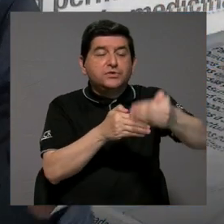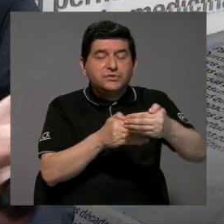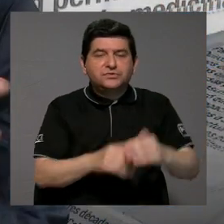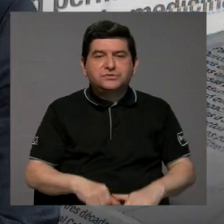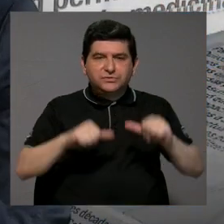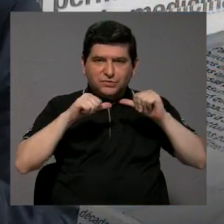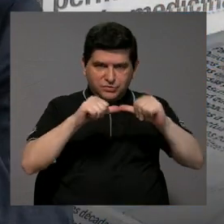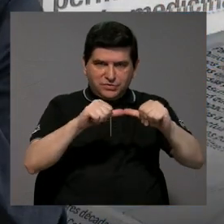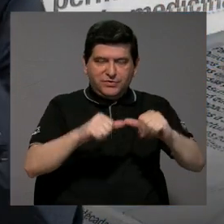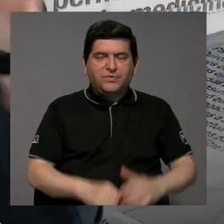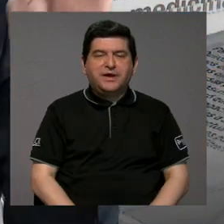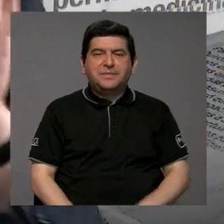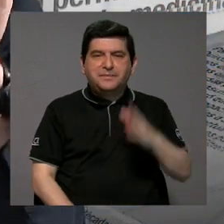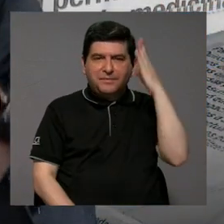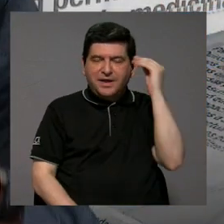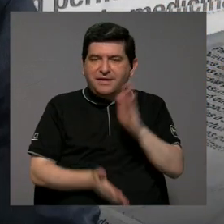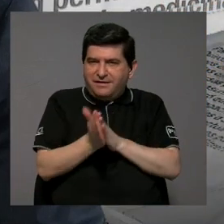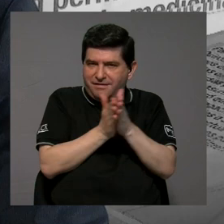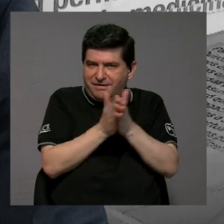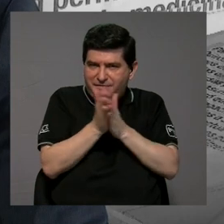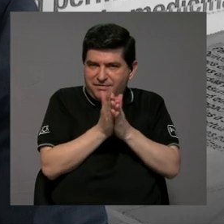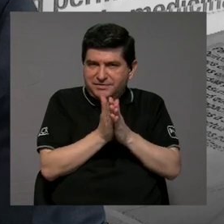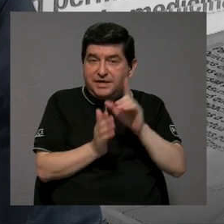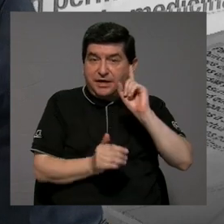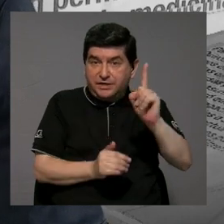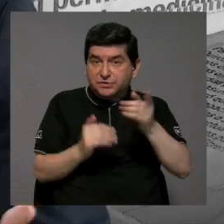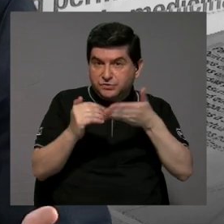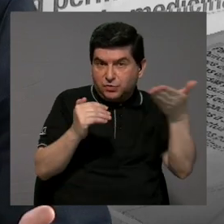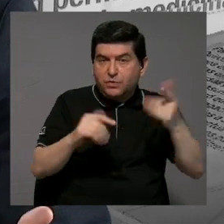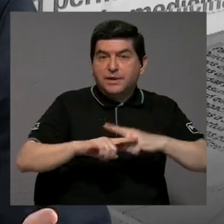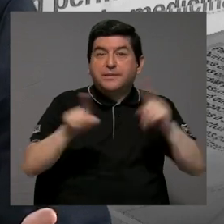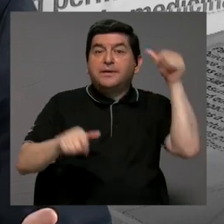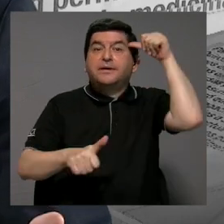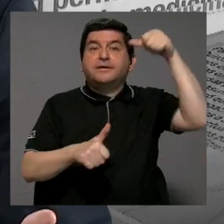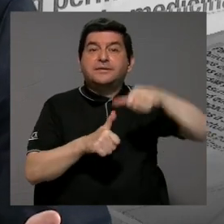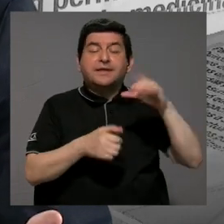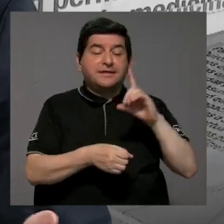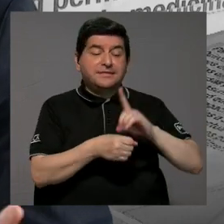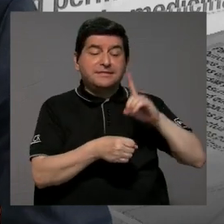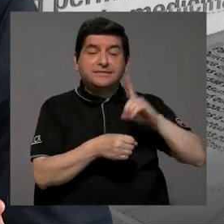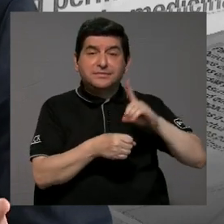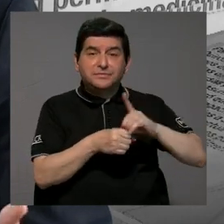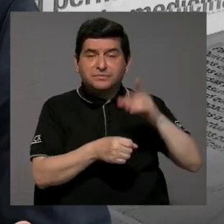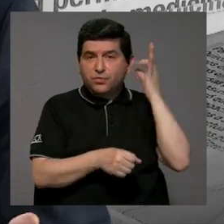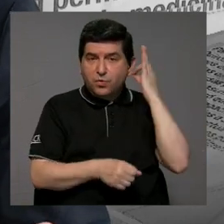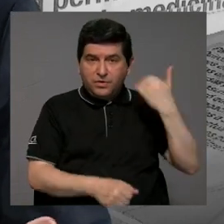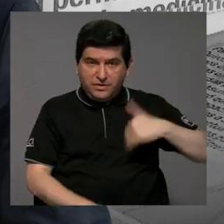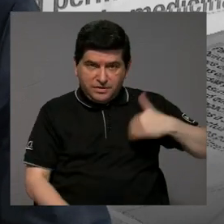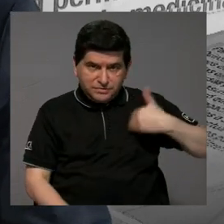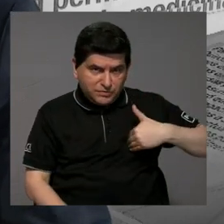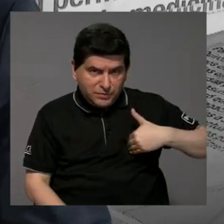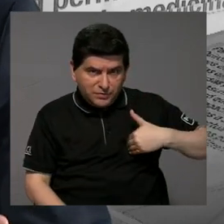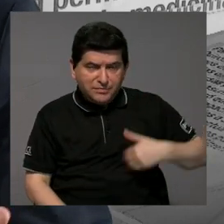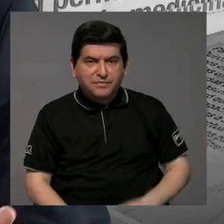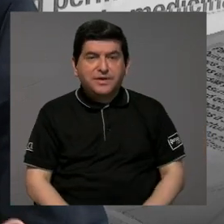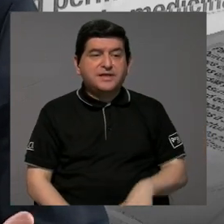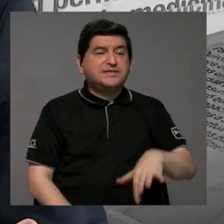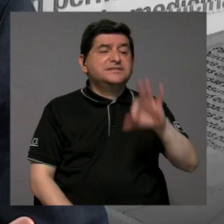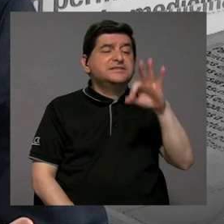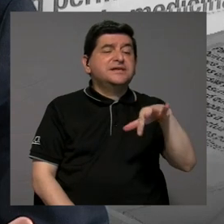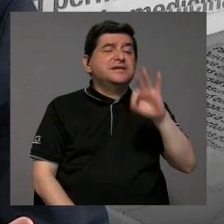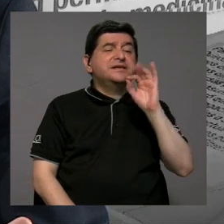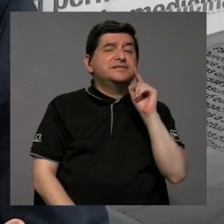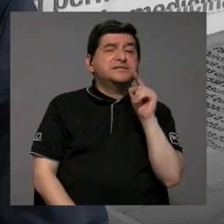aprovechar la experiencia acumulada. Ese es uno de los elementos. Lo que pasa es que recordemos que las y los diputados son